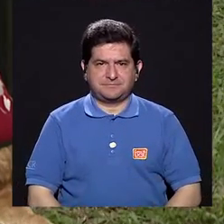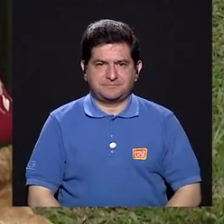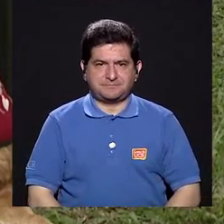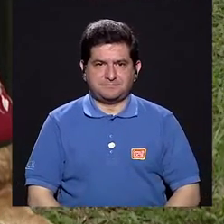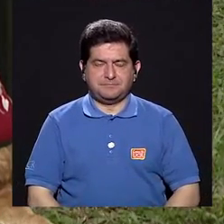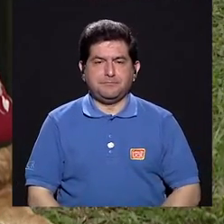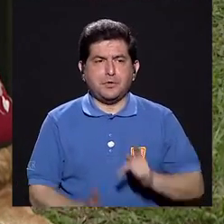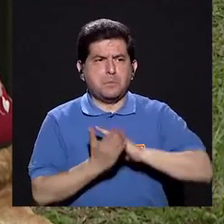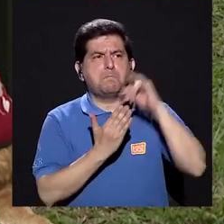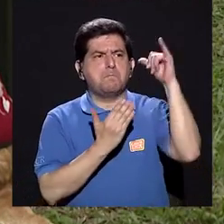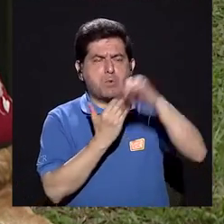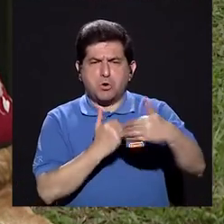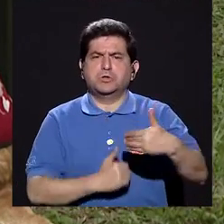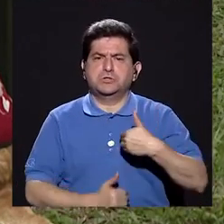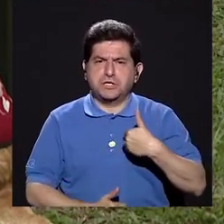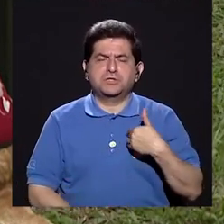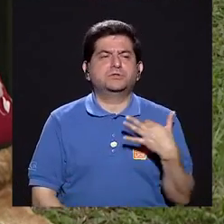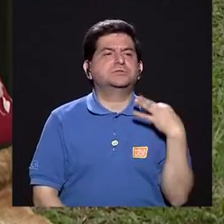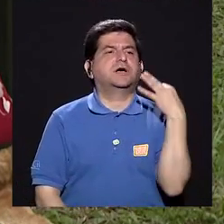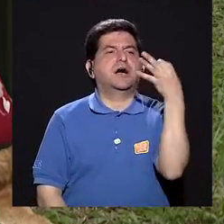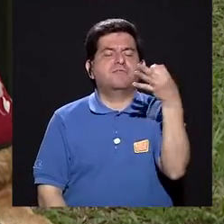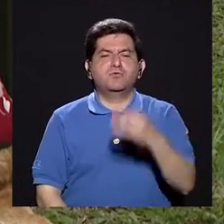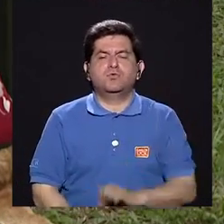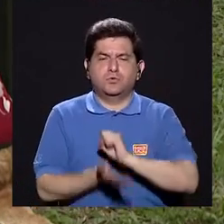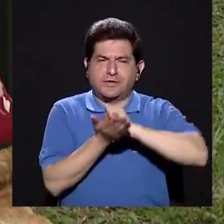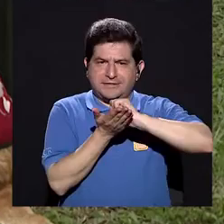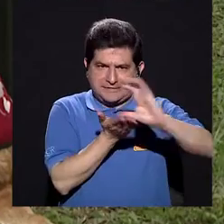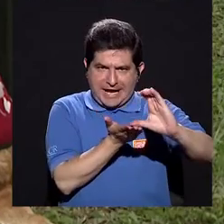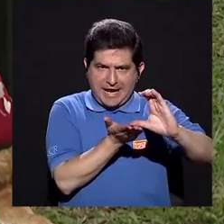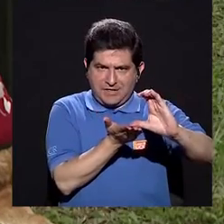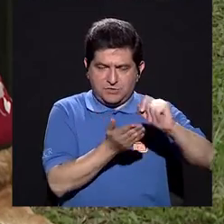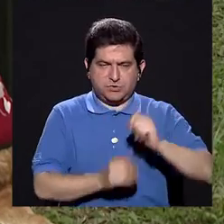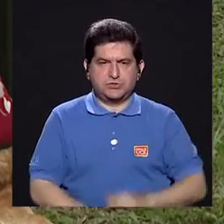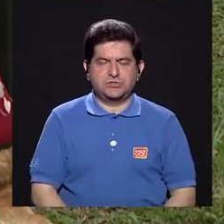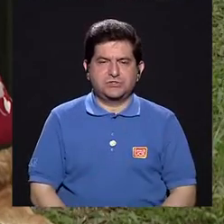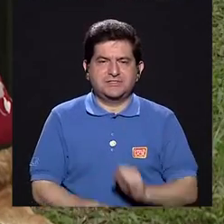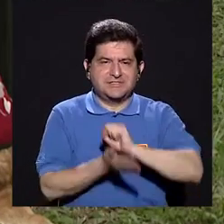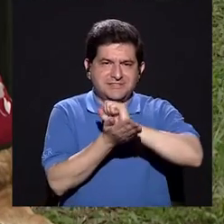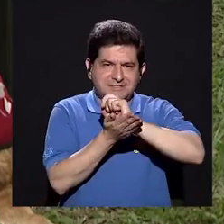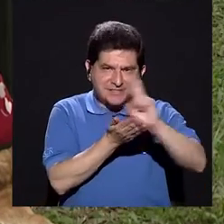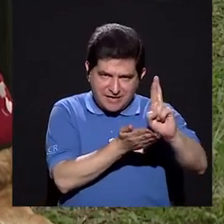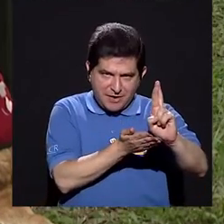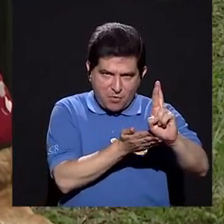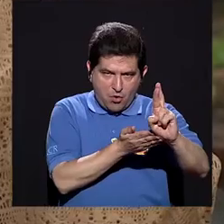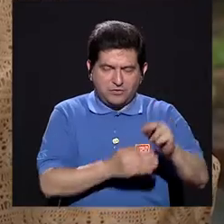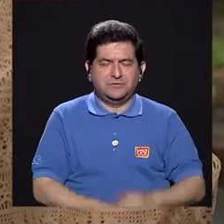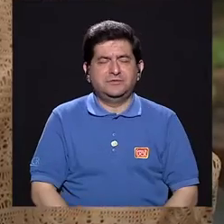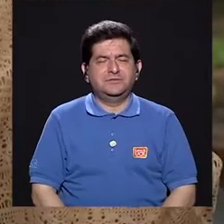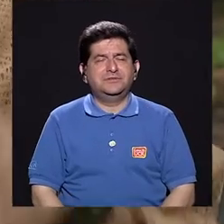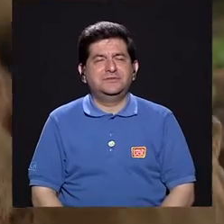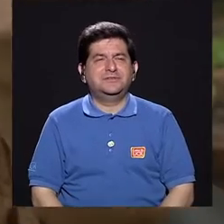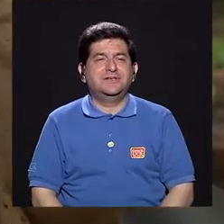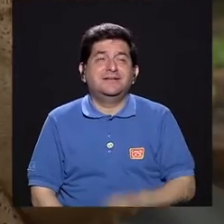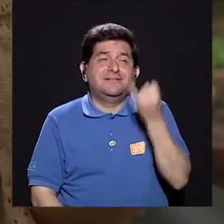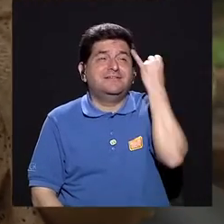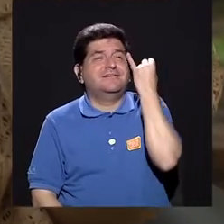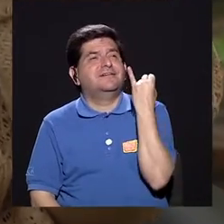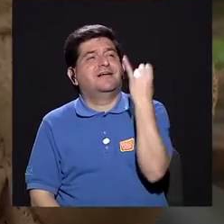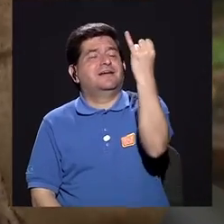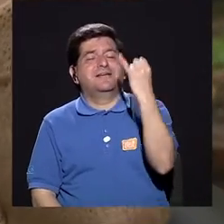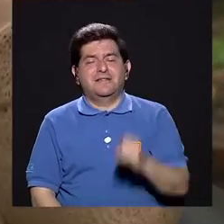Tenemos proyectos futuros en San Carlos, en San Ramón. Lo ideal es